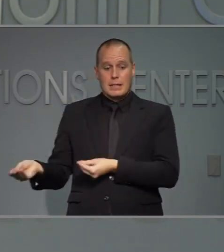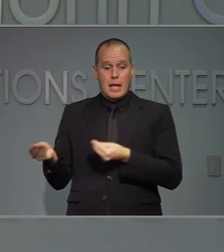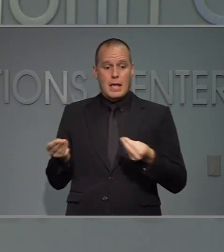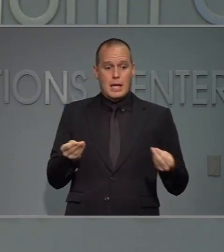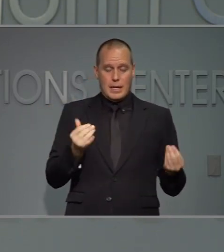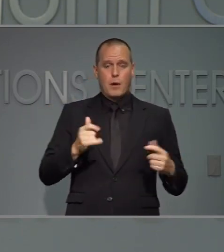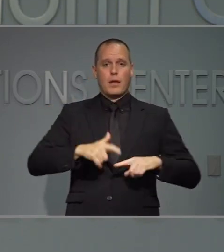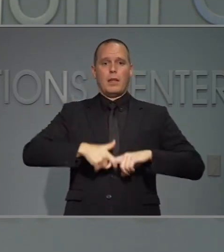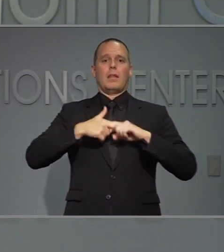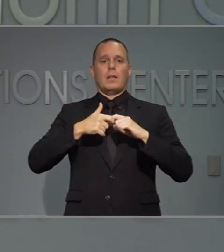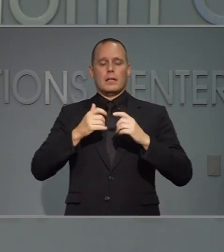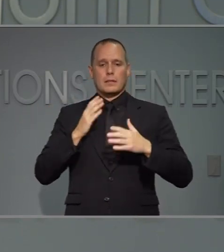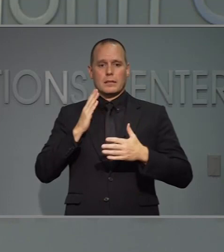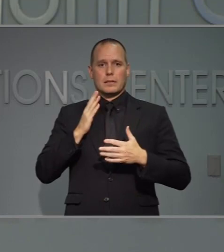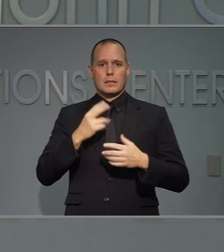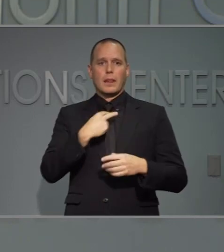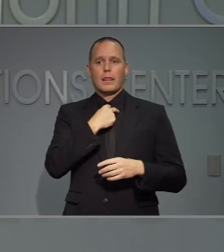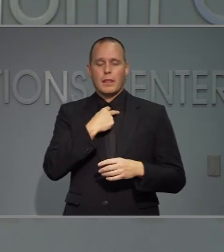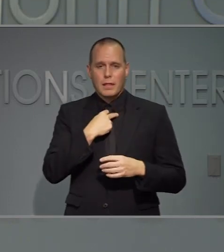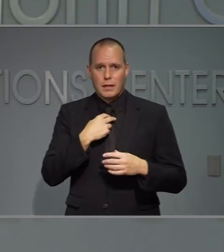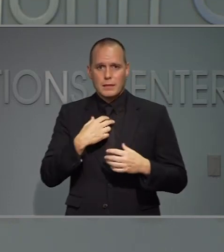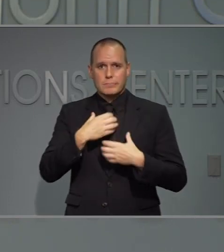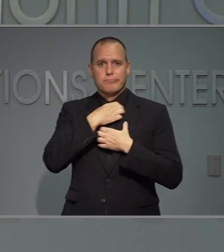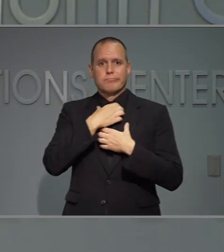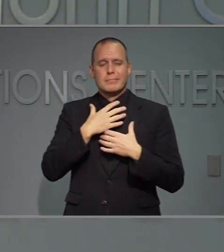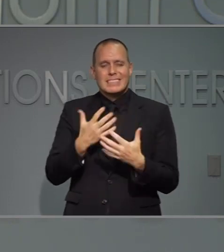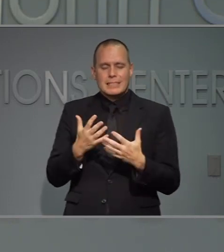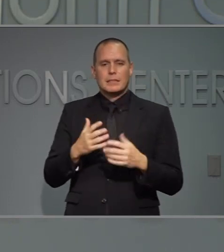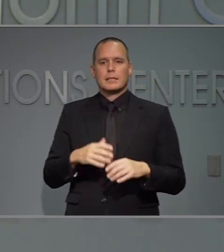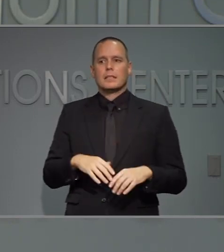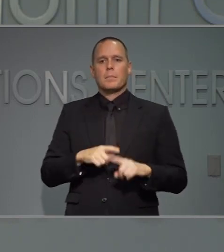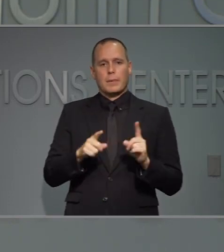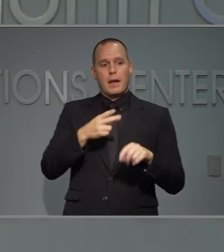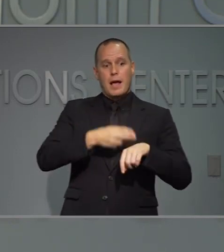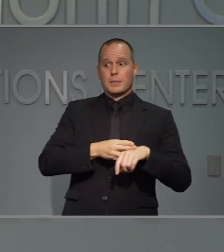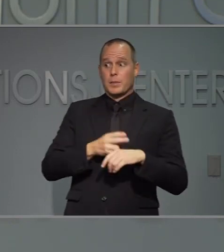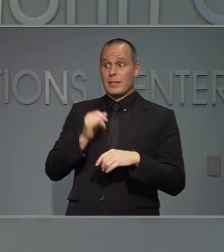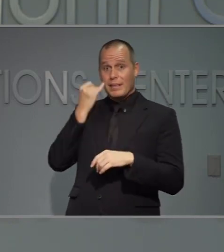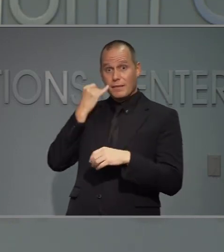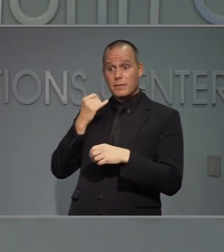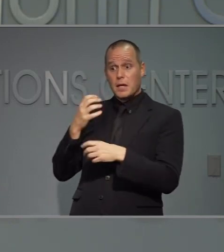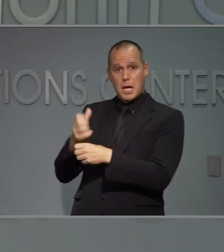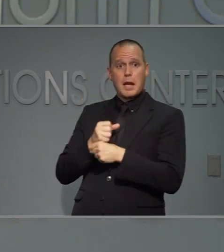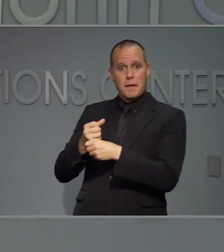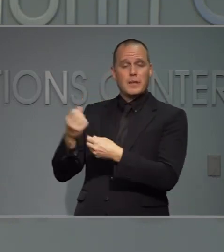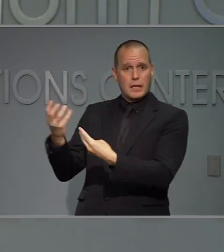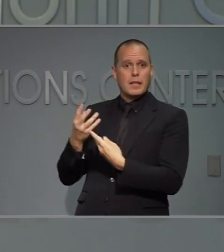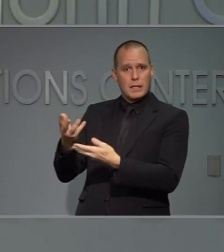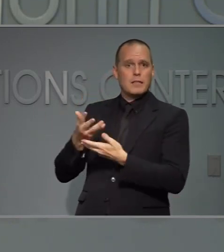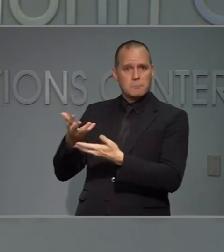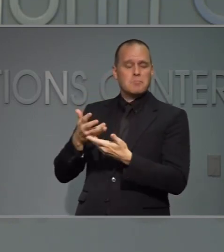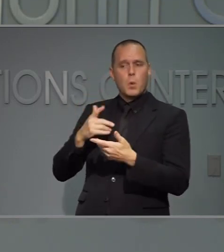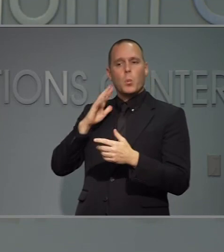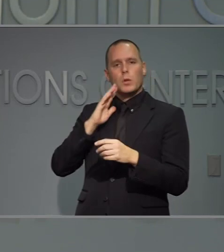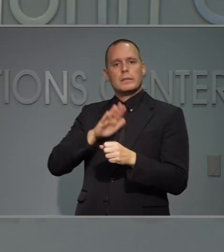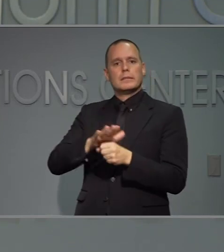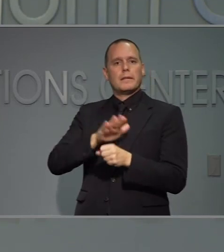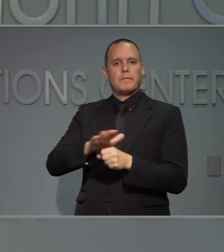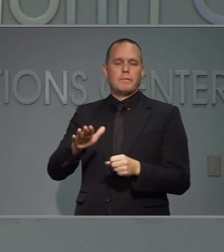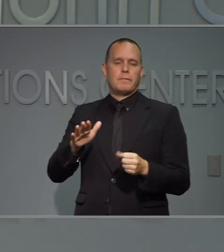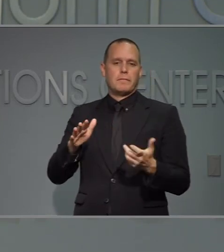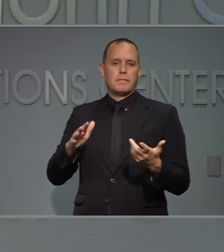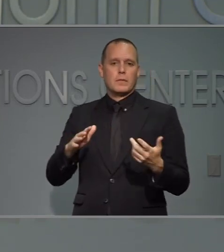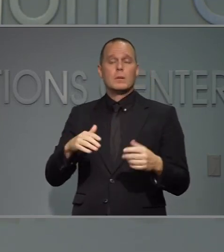químicos hay problemas los hospitales pudieron hacer más pruebas pero no tienen los suministros suficientes